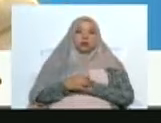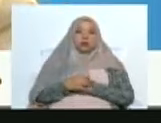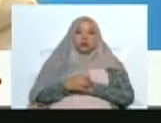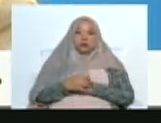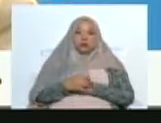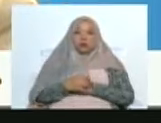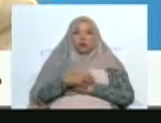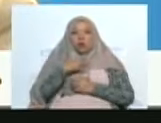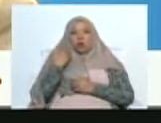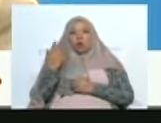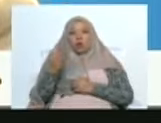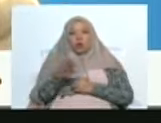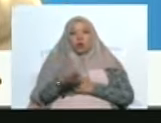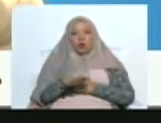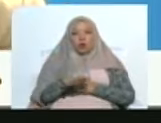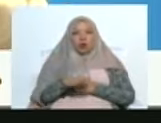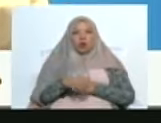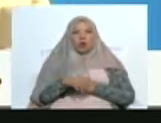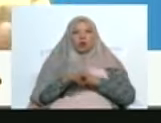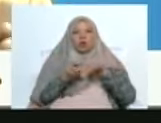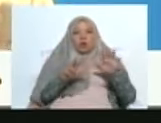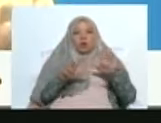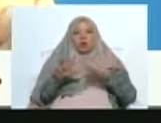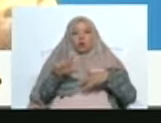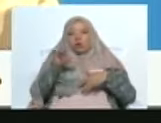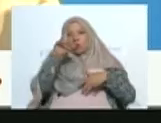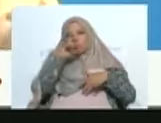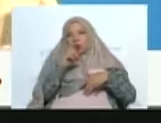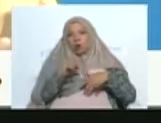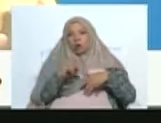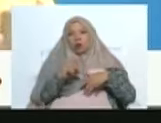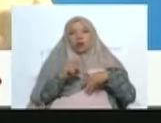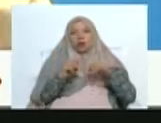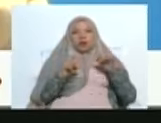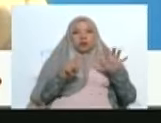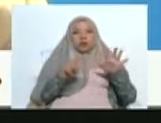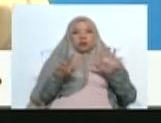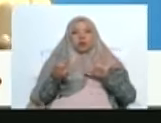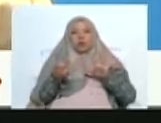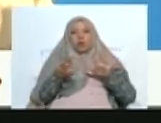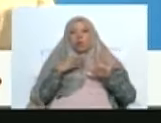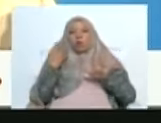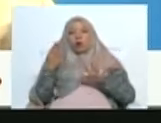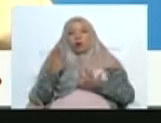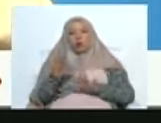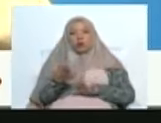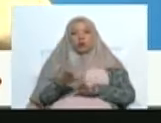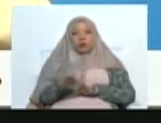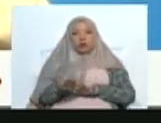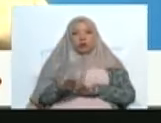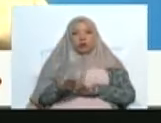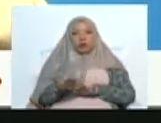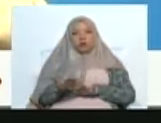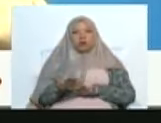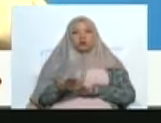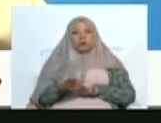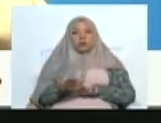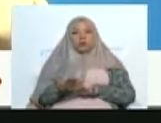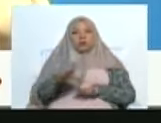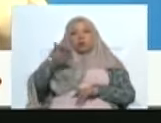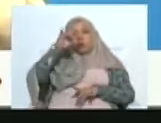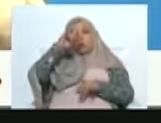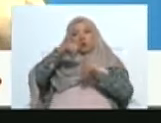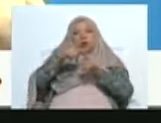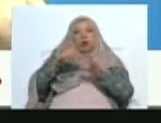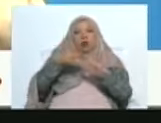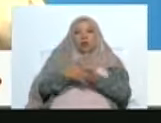murió a la edad de 83 años, y ya tiene sesenta y pico de años de muerta, y ella fue la que me llevó en este camino. Incluso